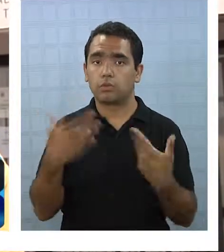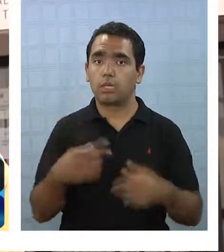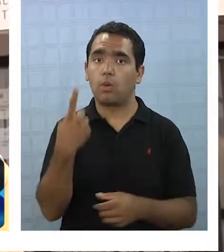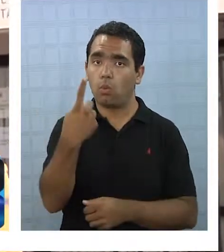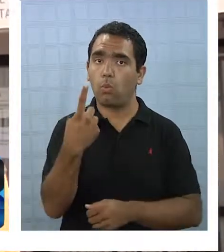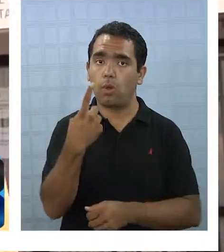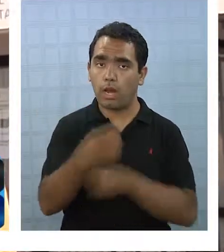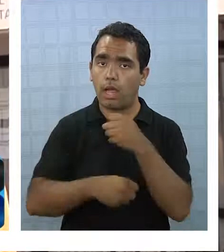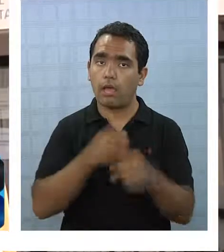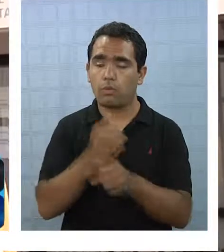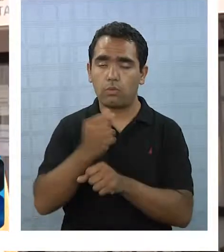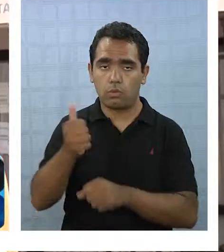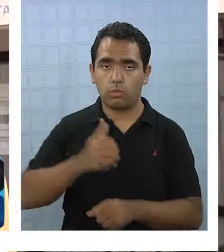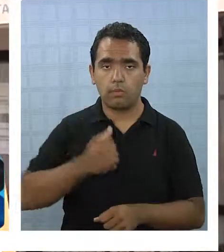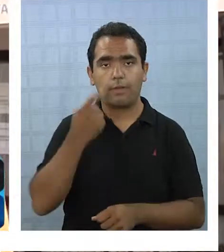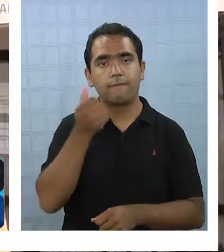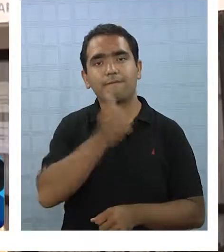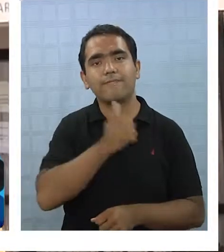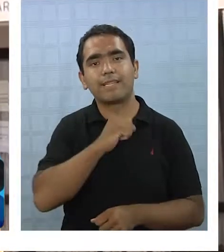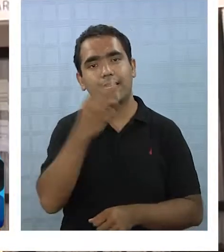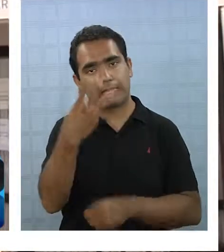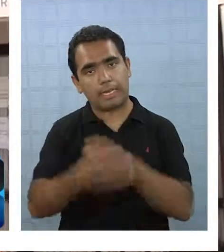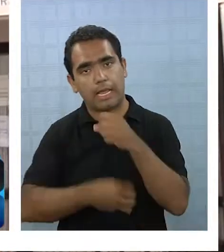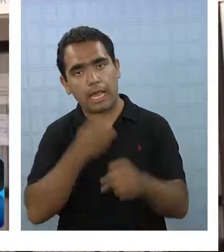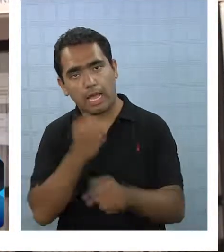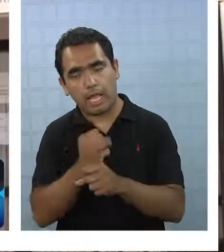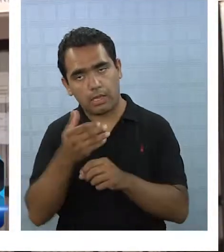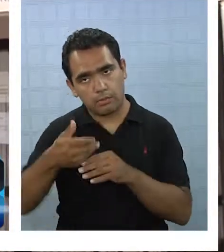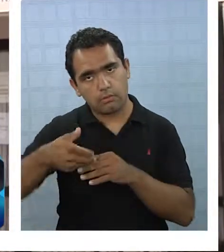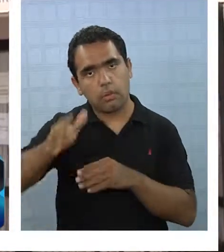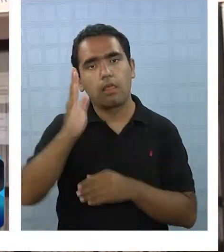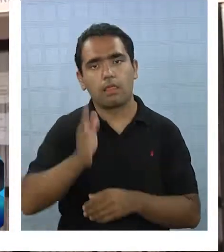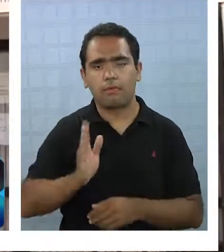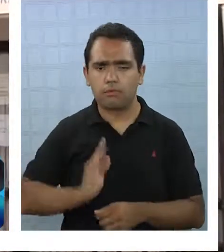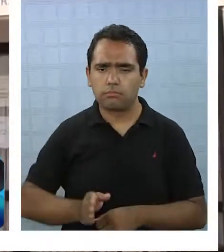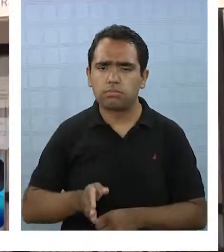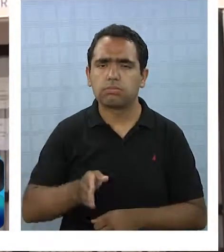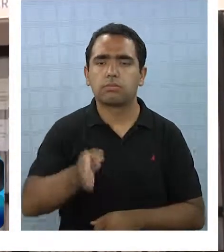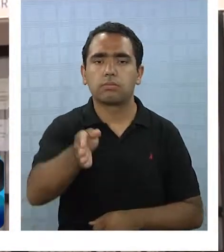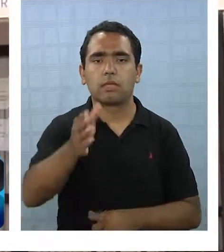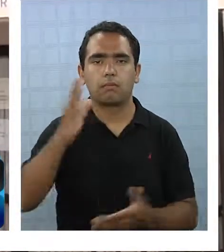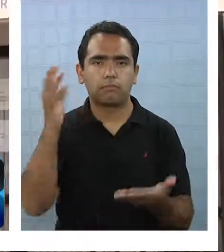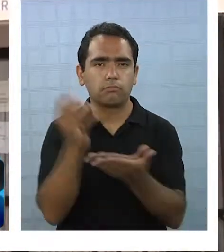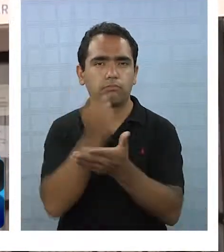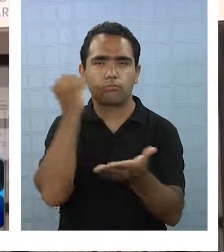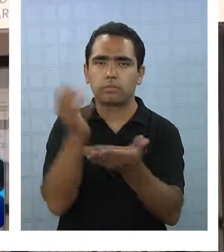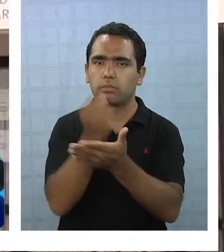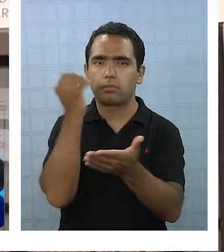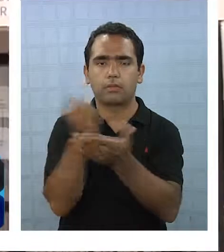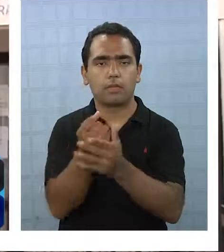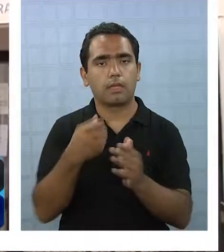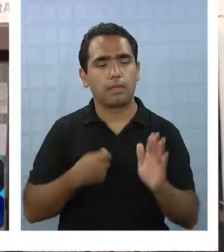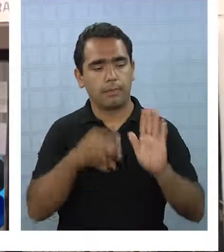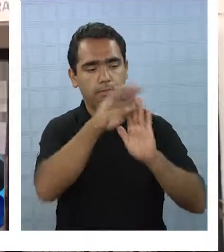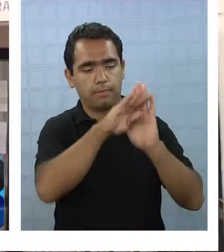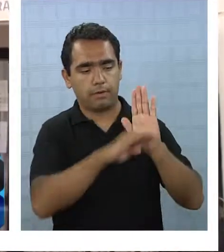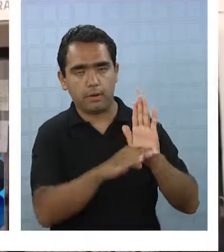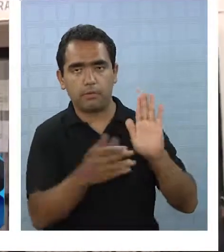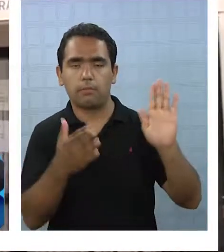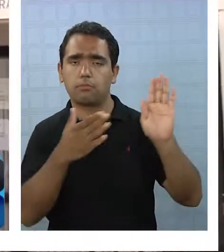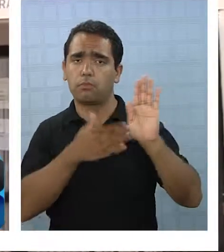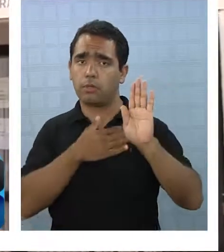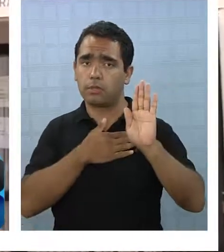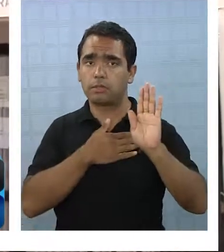por lo tanto, claramente, hay que seguir avanzando en pos de conquistar y concretar el programa de gobierno, que